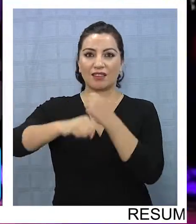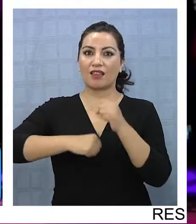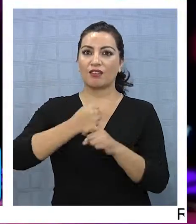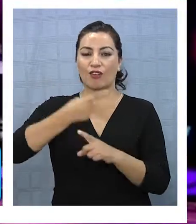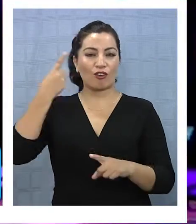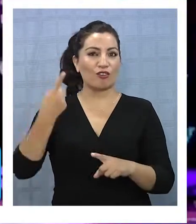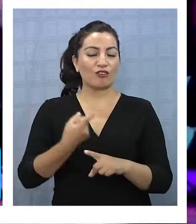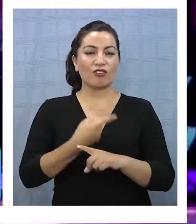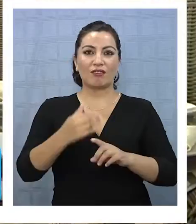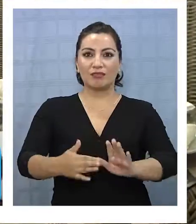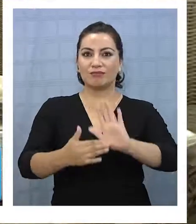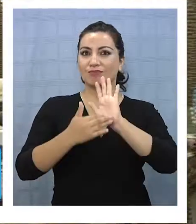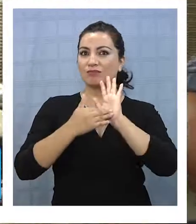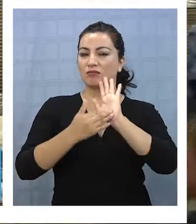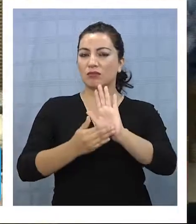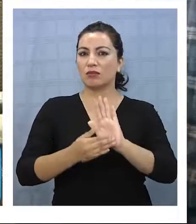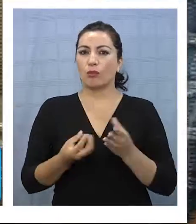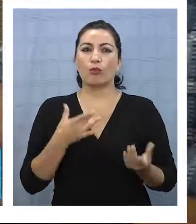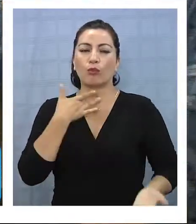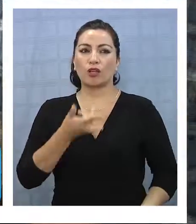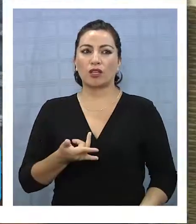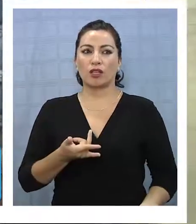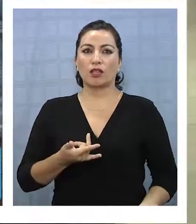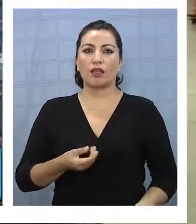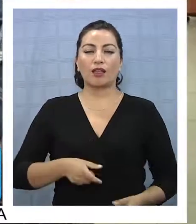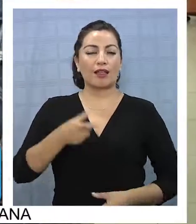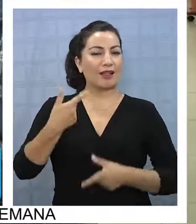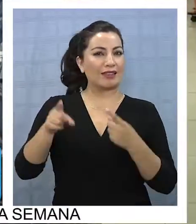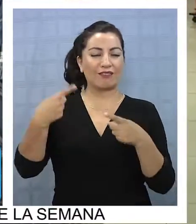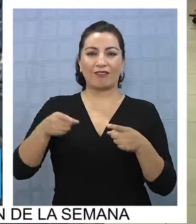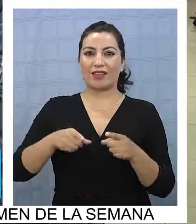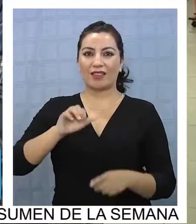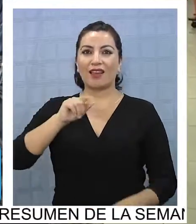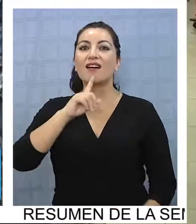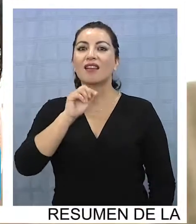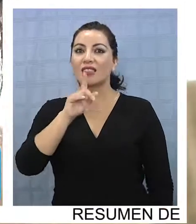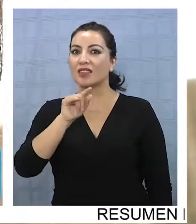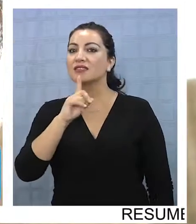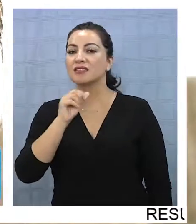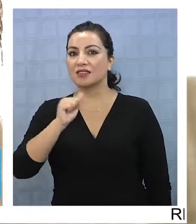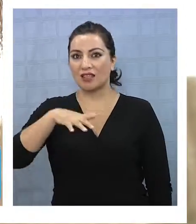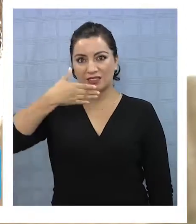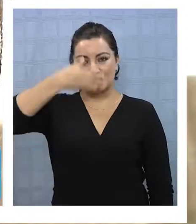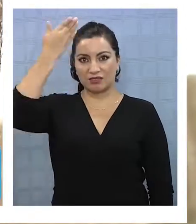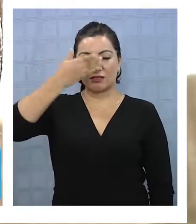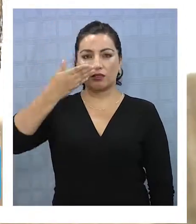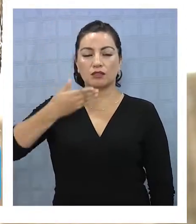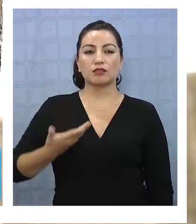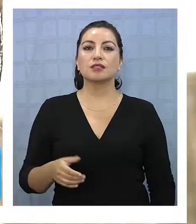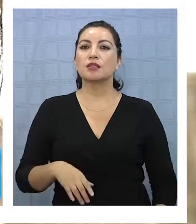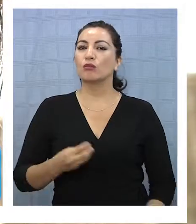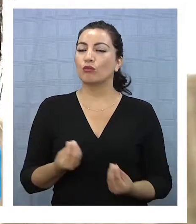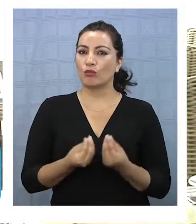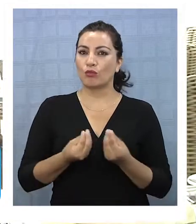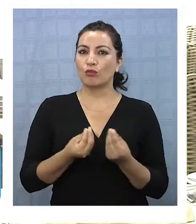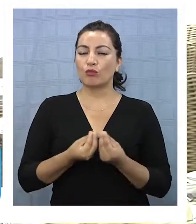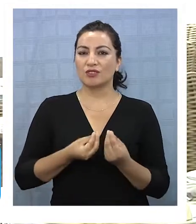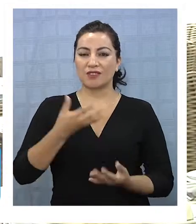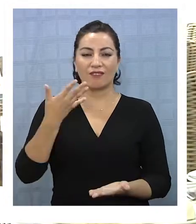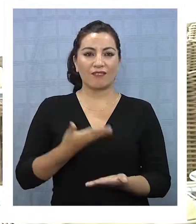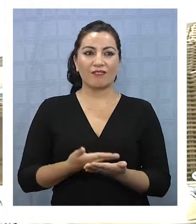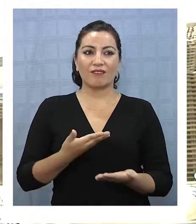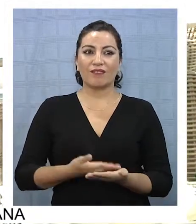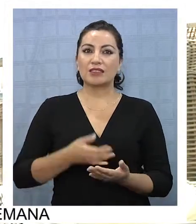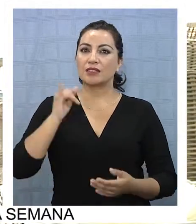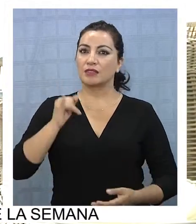vuelve a estar en la palestra y no precisamente por tener a grandes artistas ni convocar la atención del público chileno, como muchas veces pareció